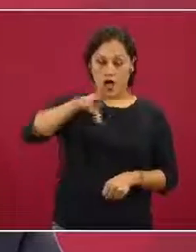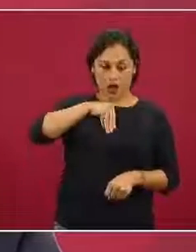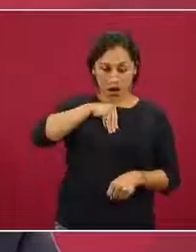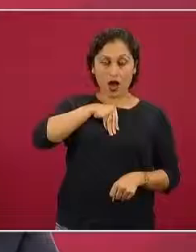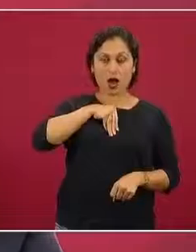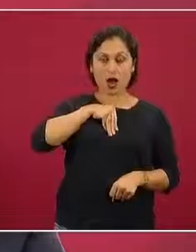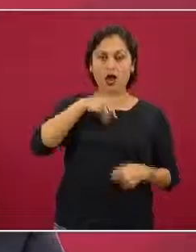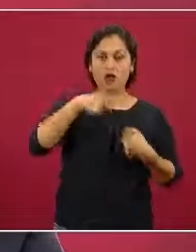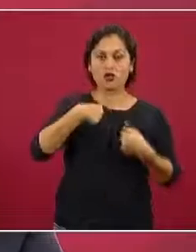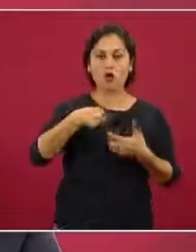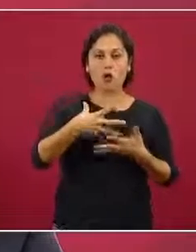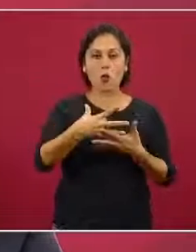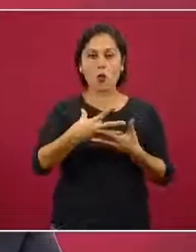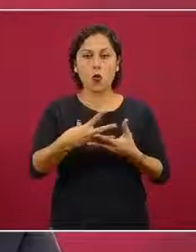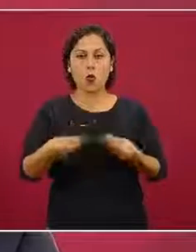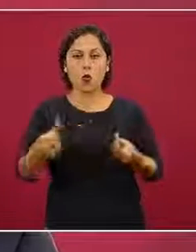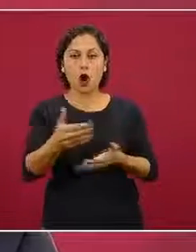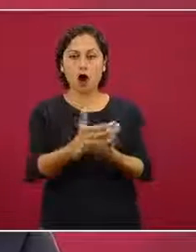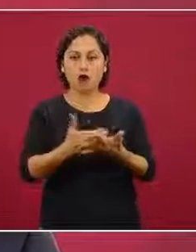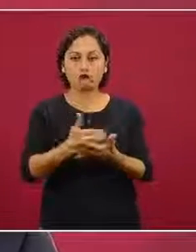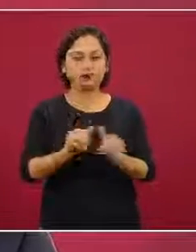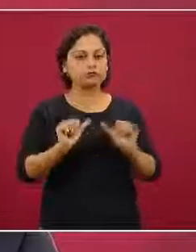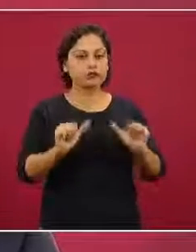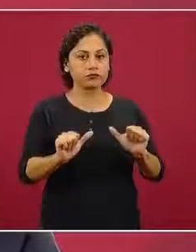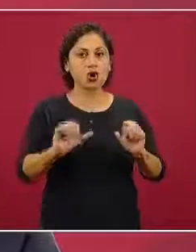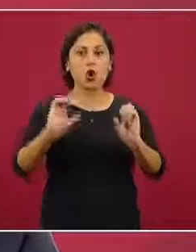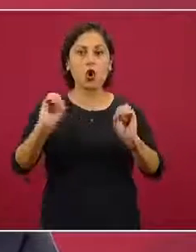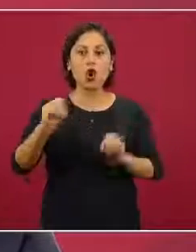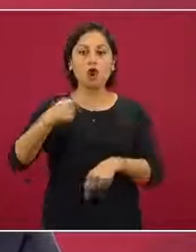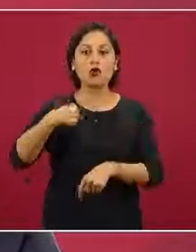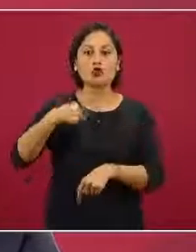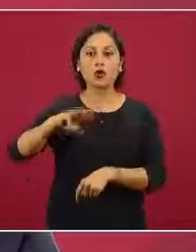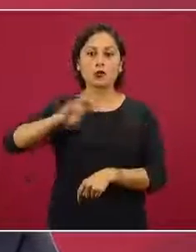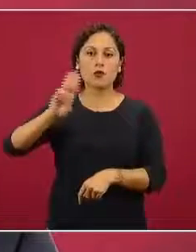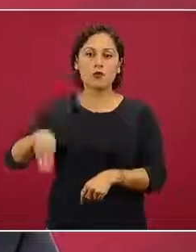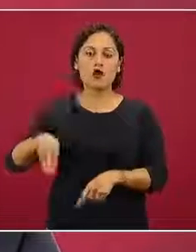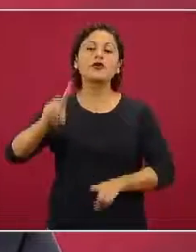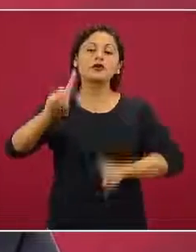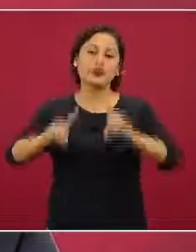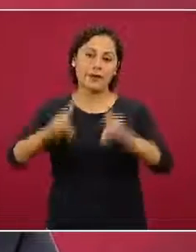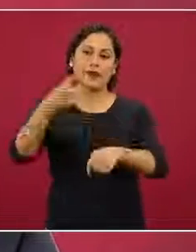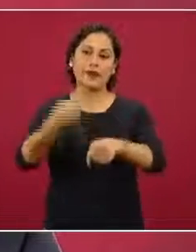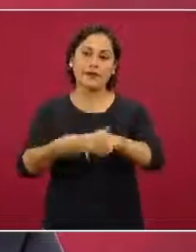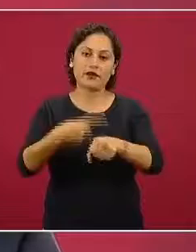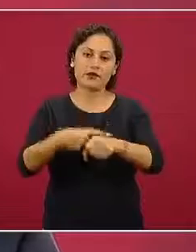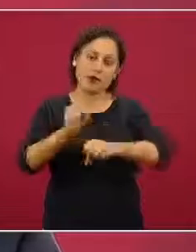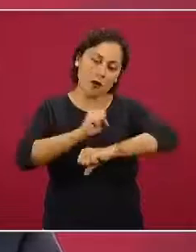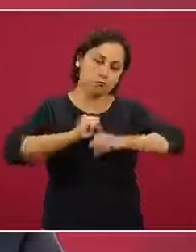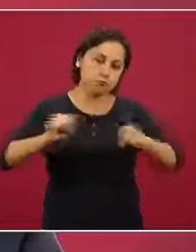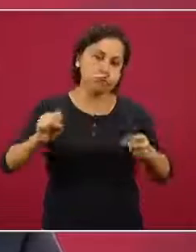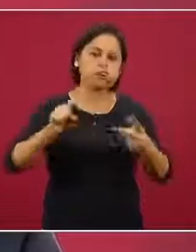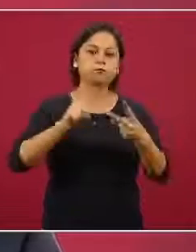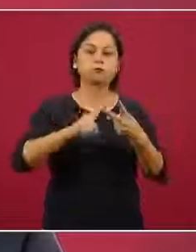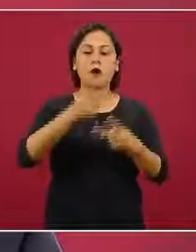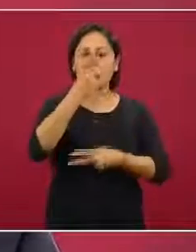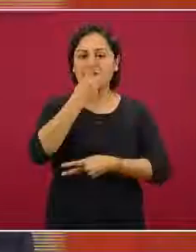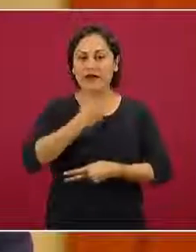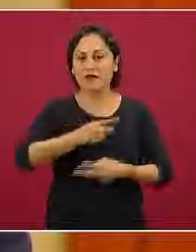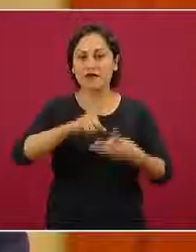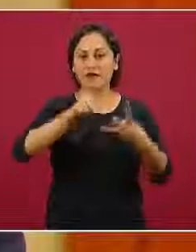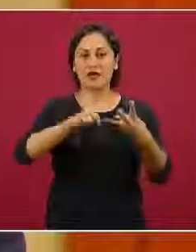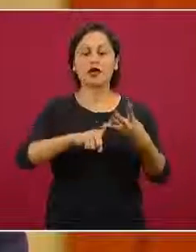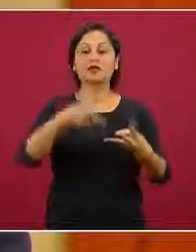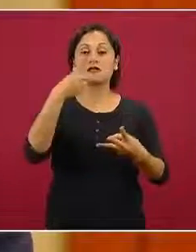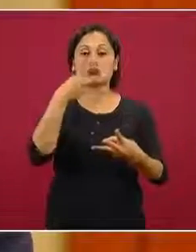precisamente estas cuatro enfermedades en particular sobrepeso y obesidad diabetes hipertensión y el tabaquismo son